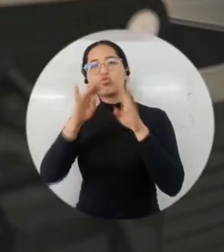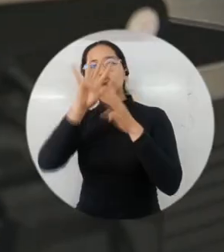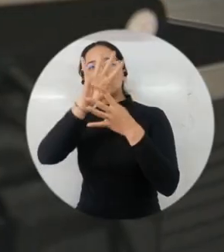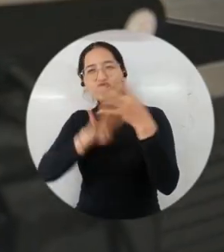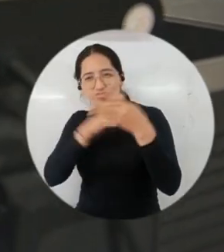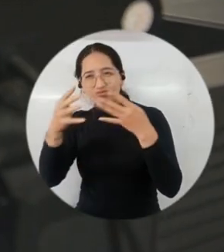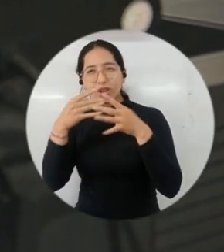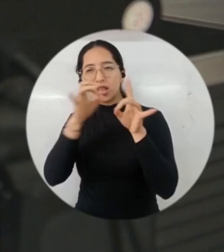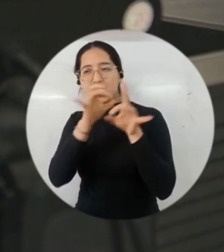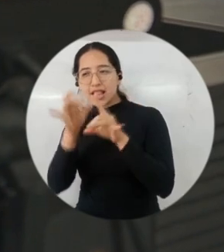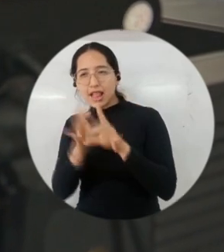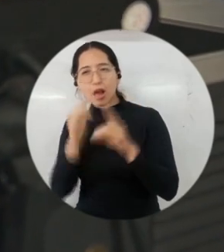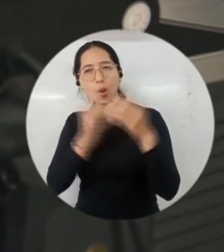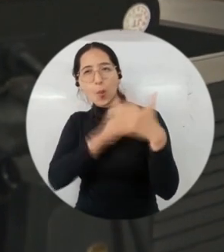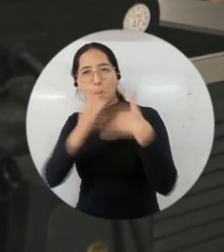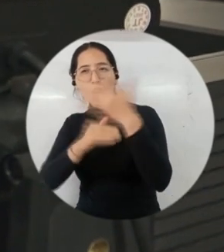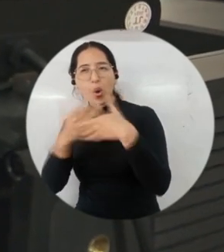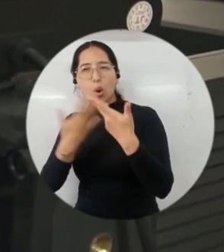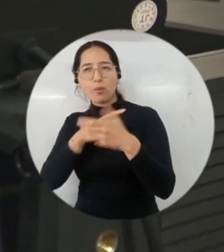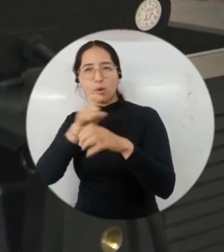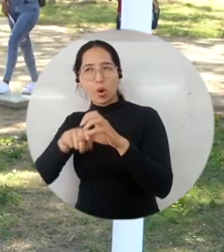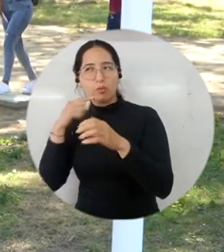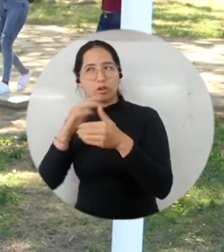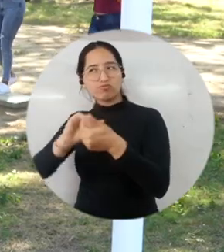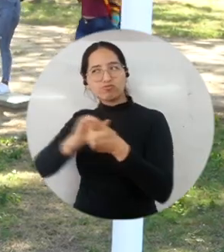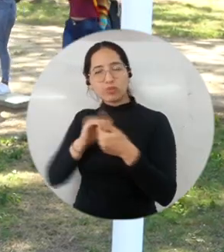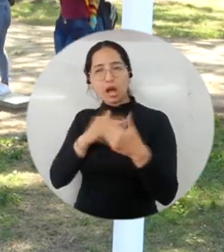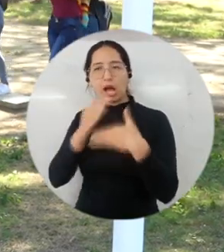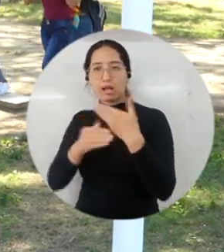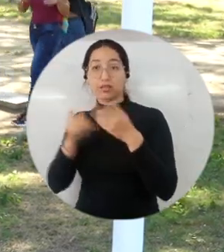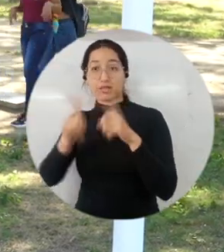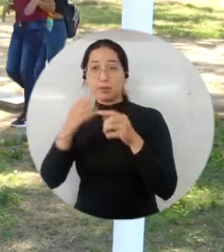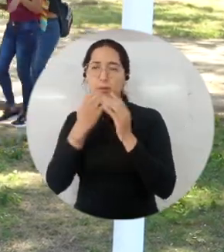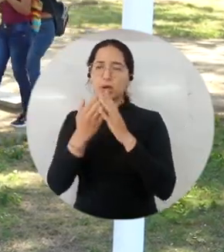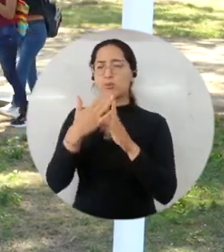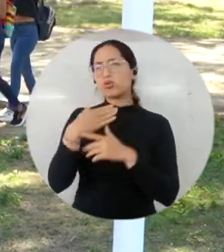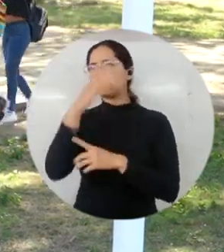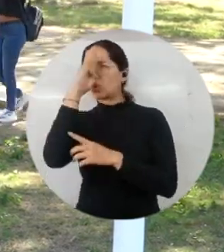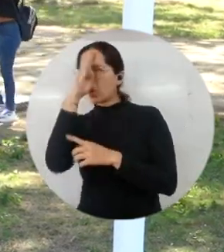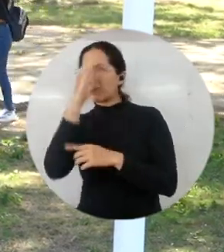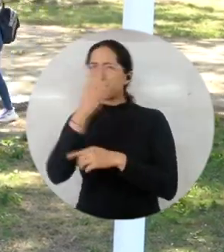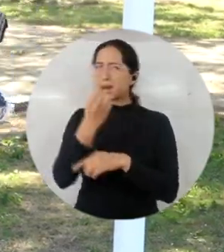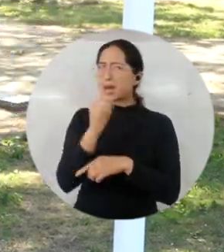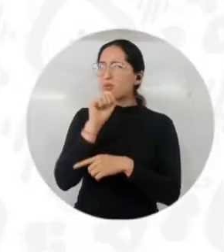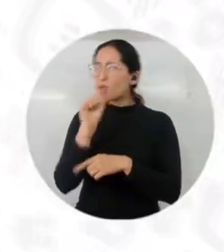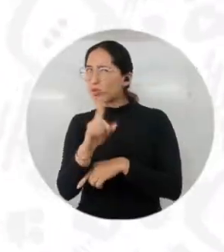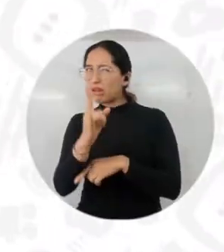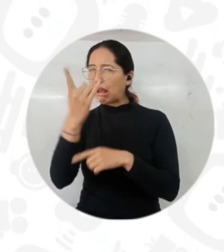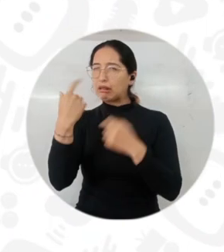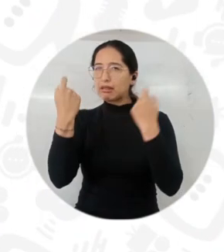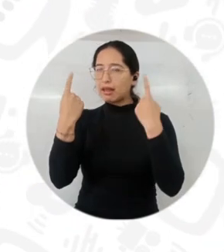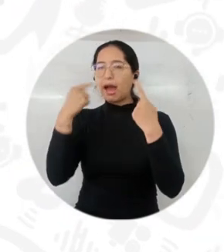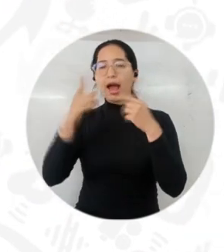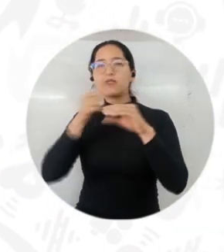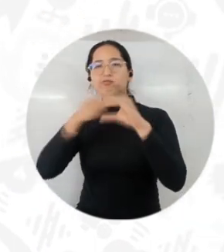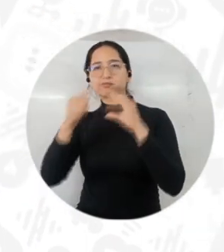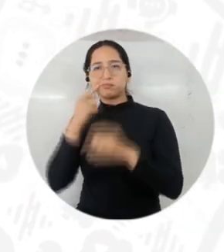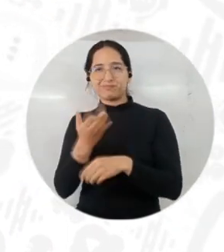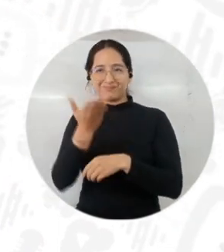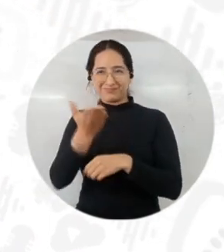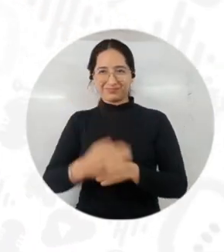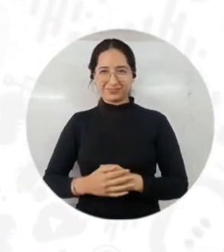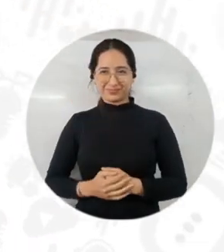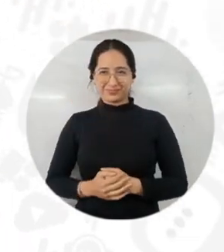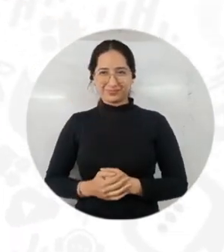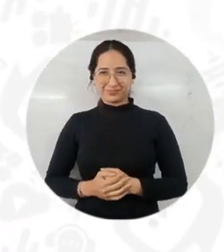cronograma establecido para conocer las demás etapas del proceso de admisión. Asimismo, podrán enviar sus inquietudes al correo admisiones